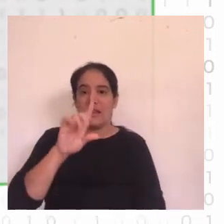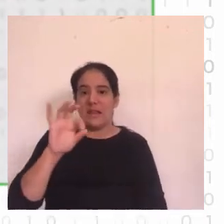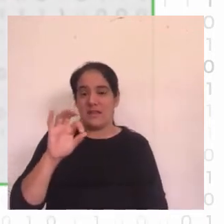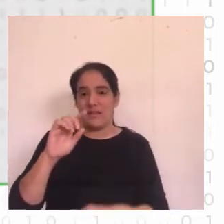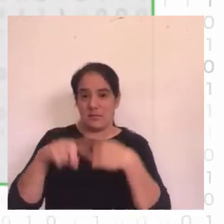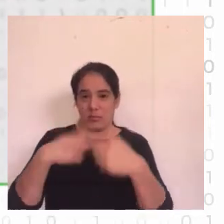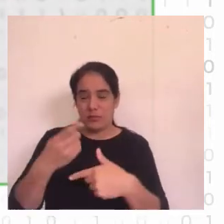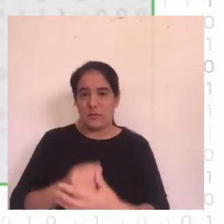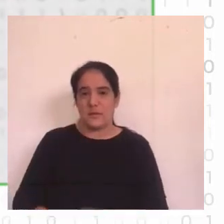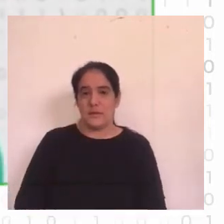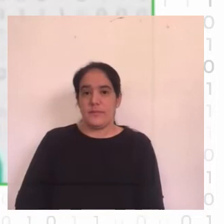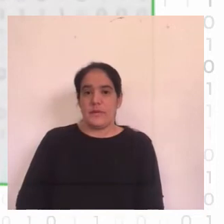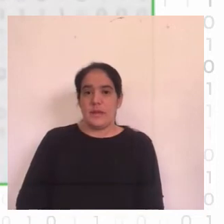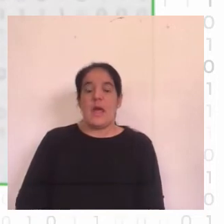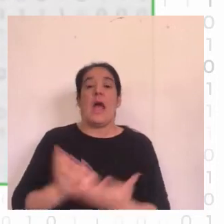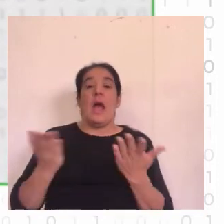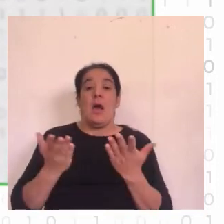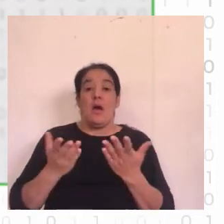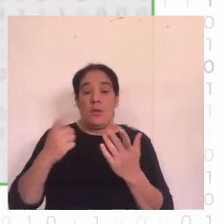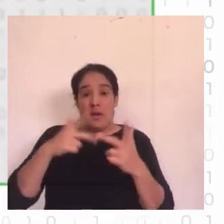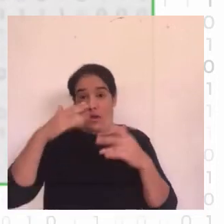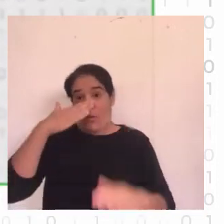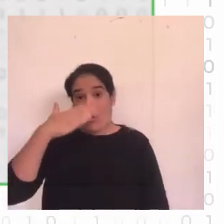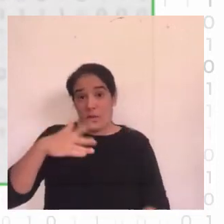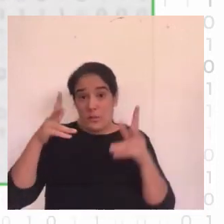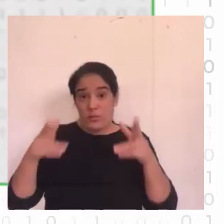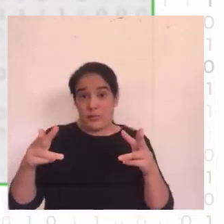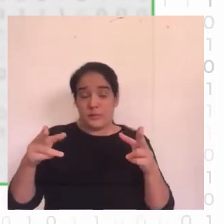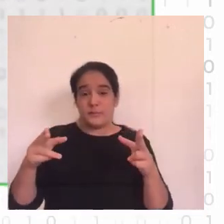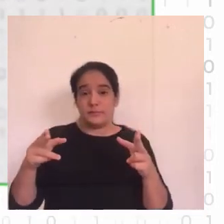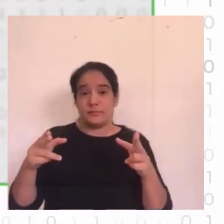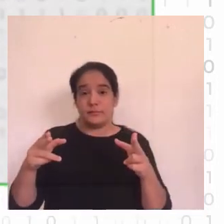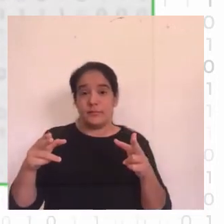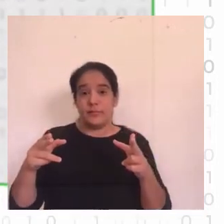panel ahora para finalizar este bloque donde hemos visto